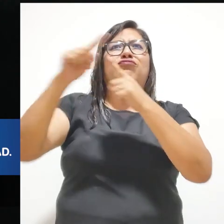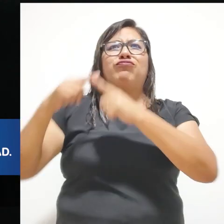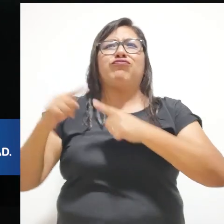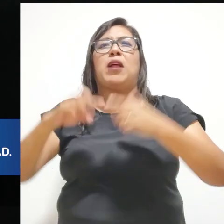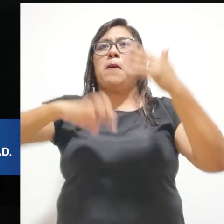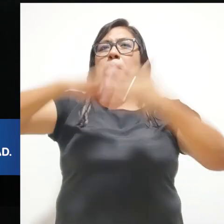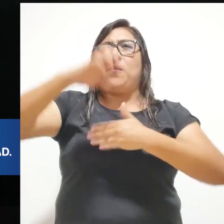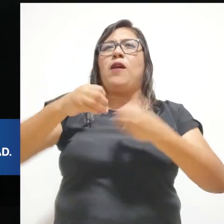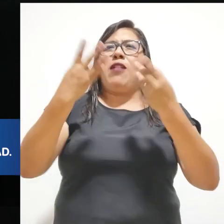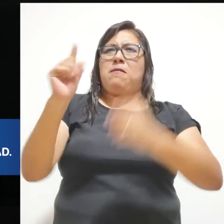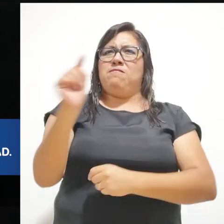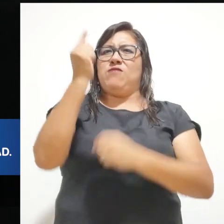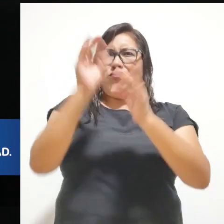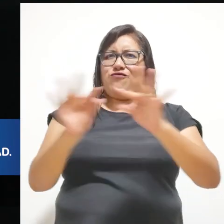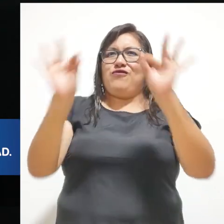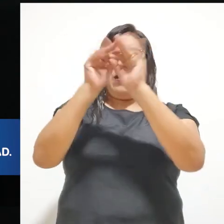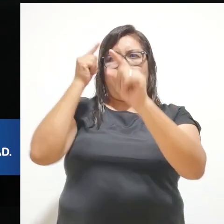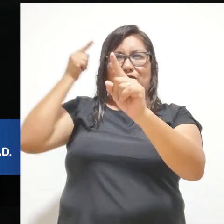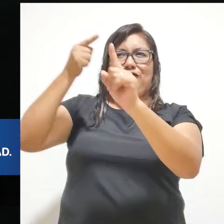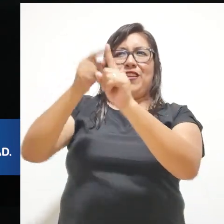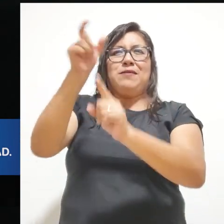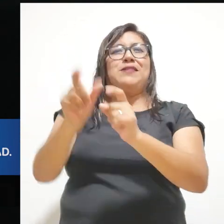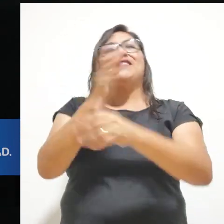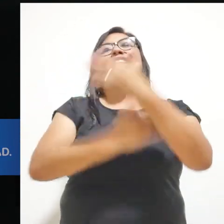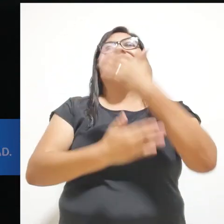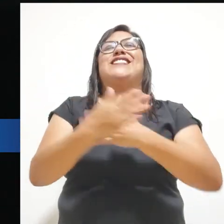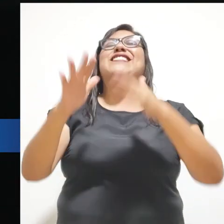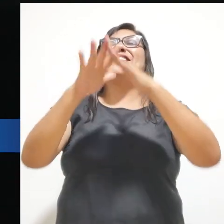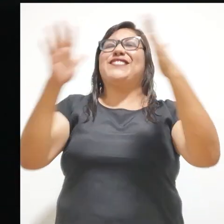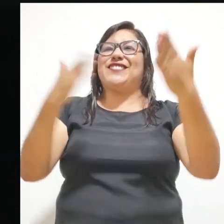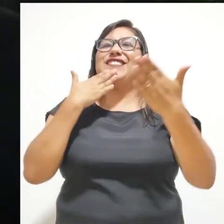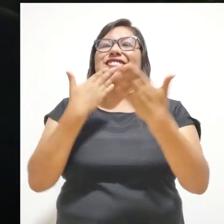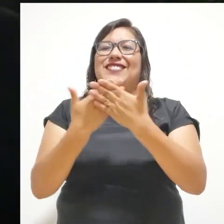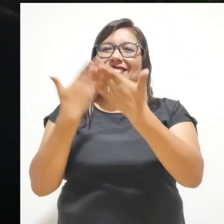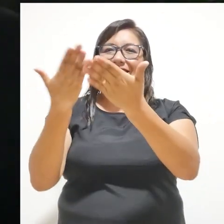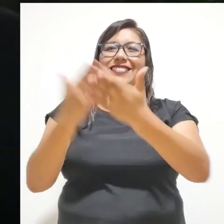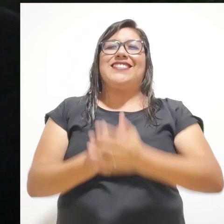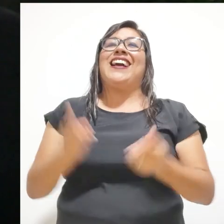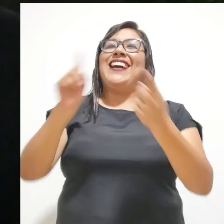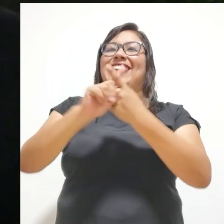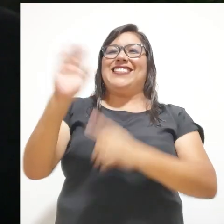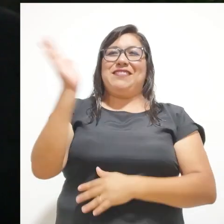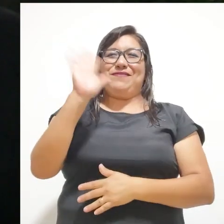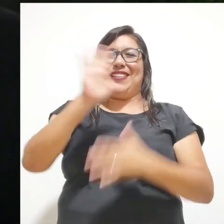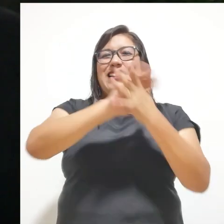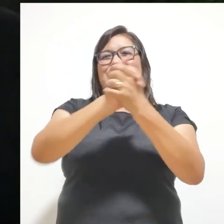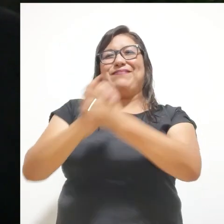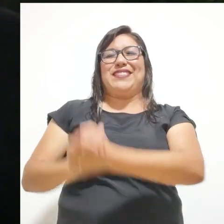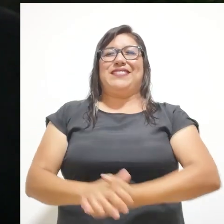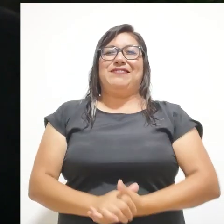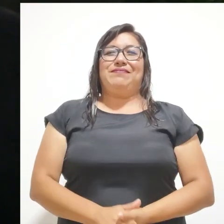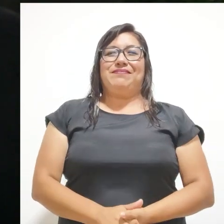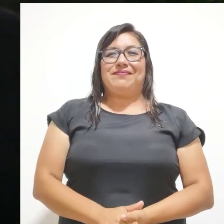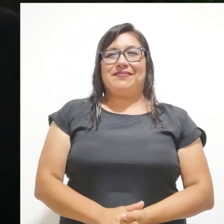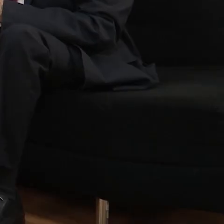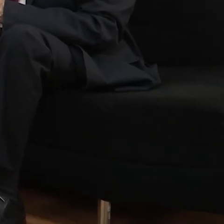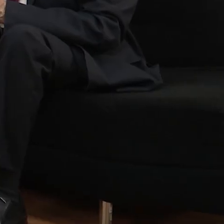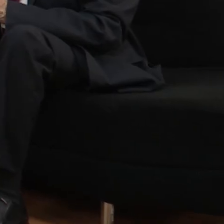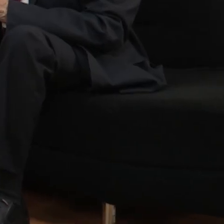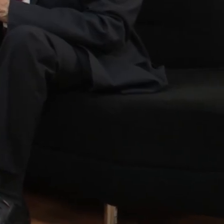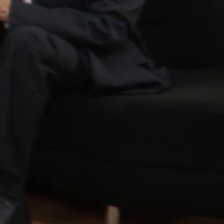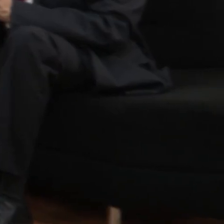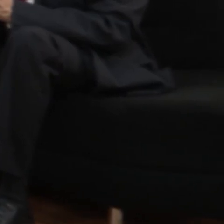los programas realmente tengan esta prioridad y este enfoque en favor de las personas con discapacidad muchas gracias doctor Ríos hasta pronto amigas y amigos